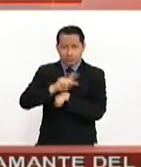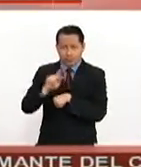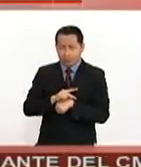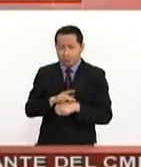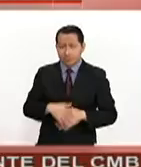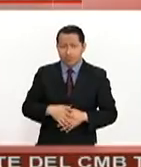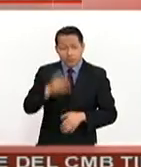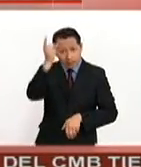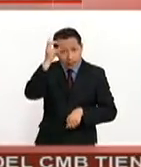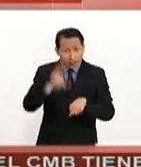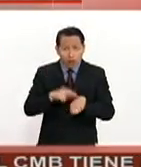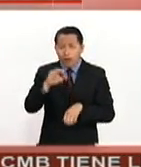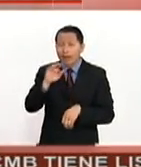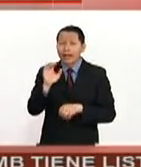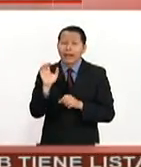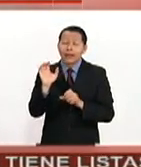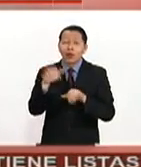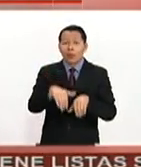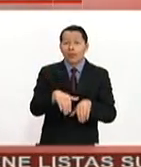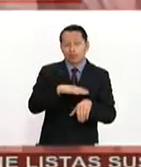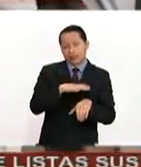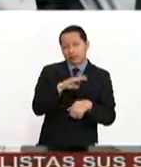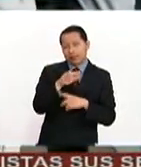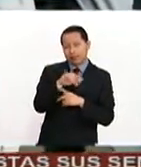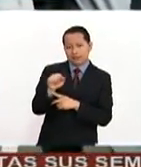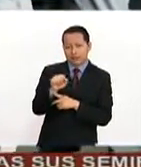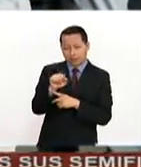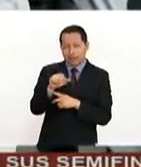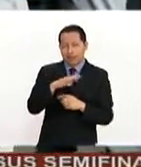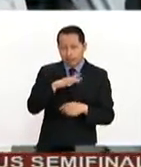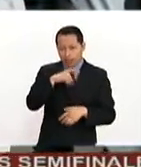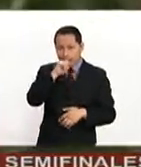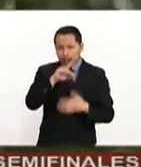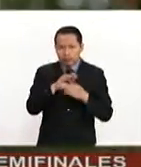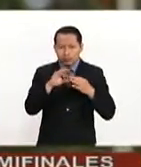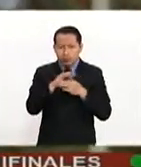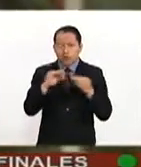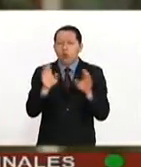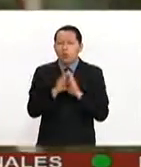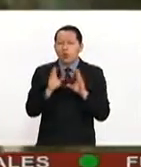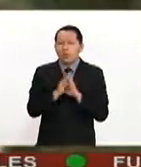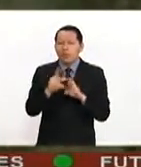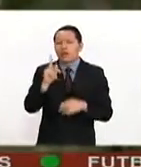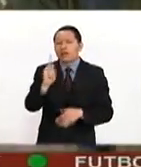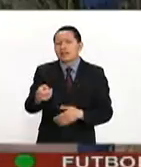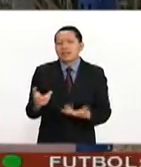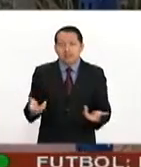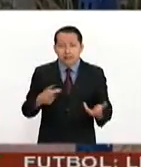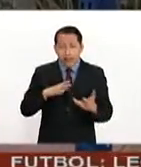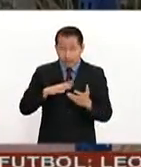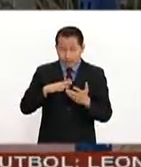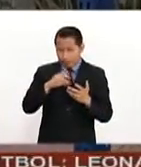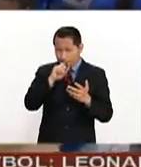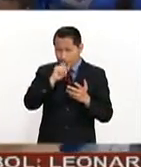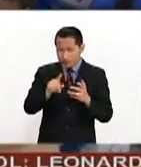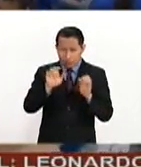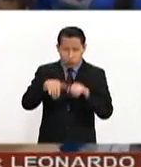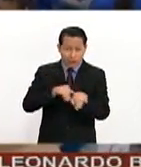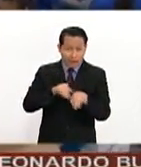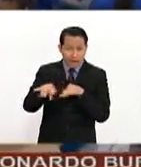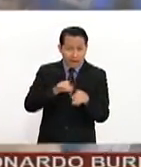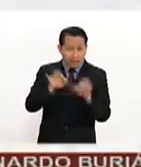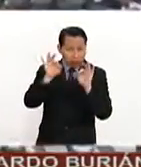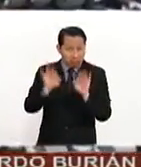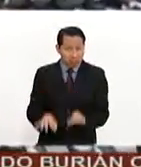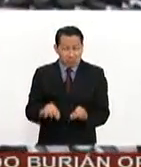El director de Incorporación y Recaudación del IMSS Tufik Miguel Ortega explica para México al Día sobre el registro de empleo formal en